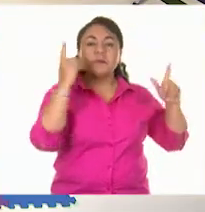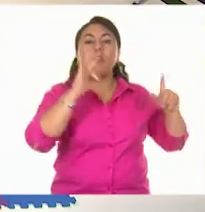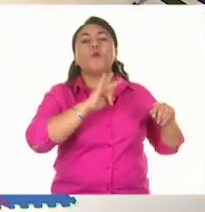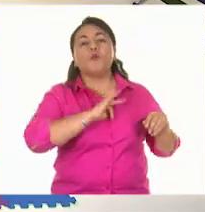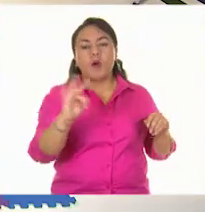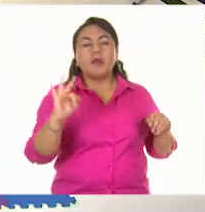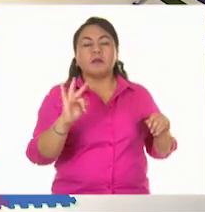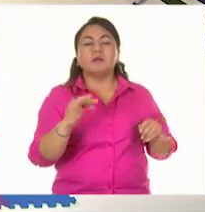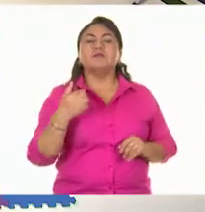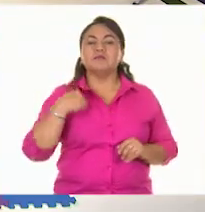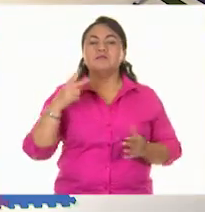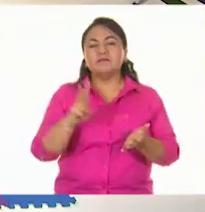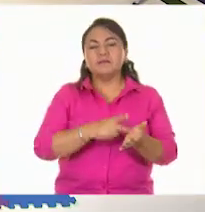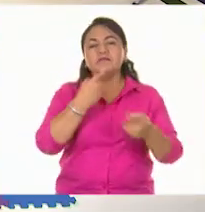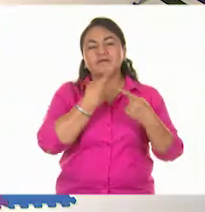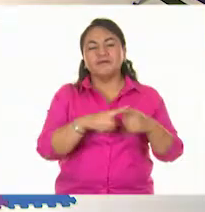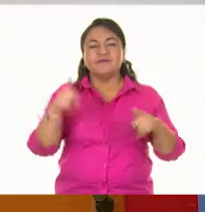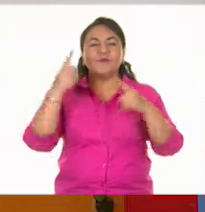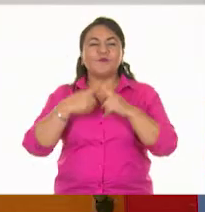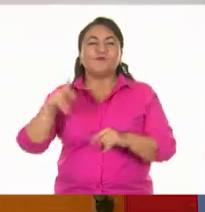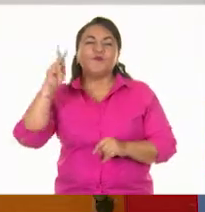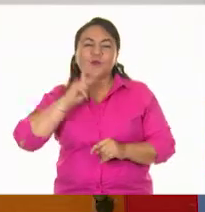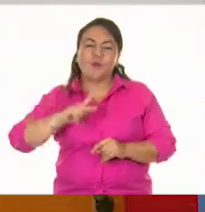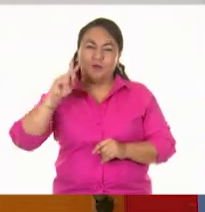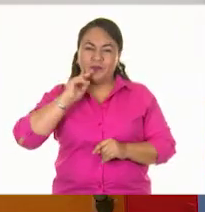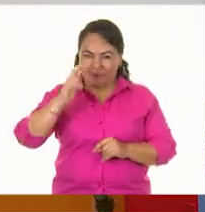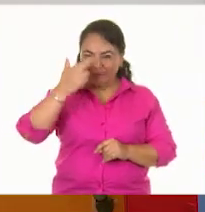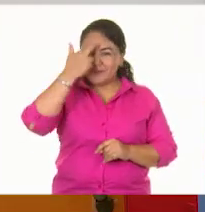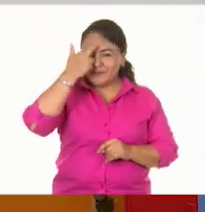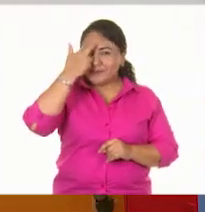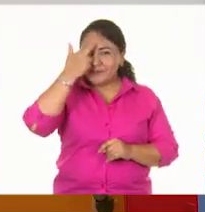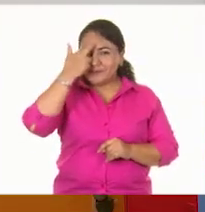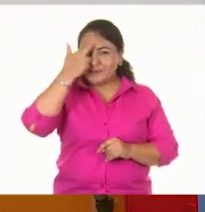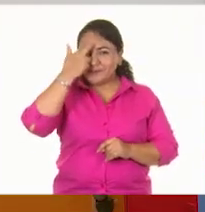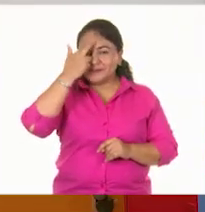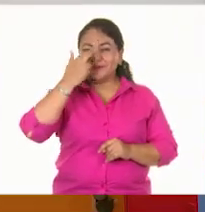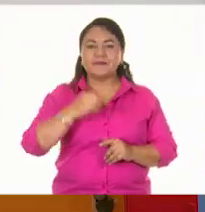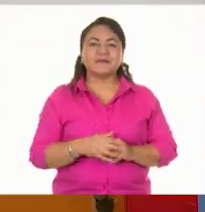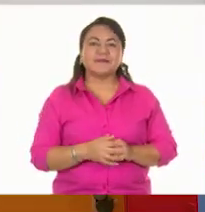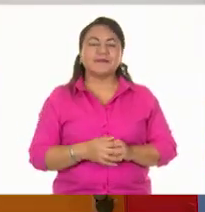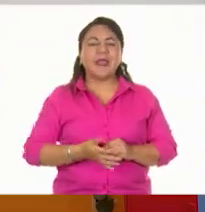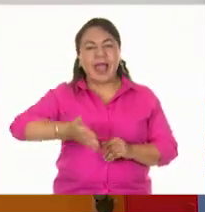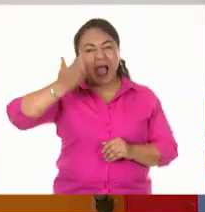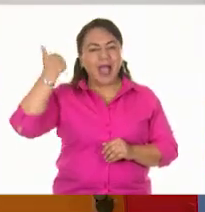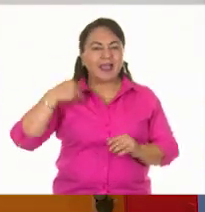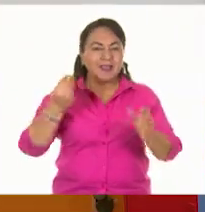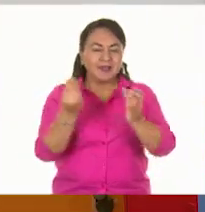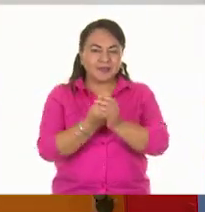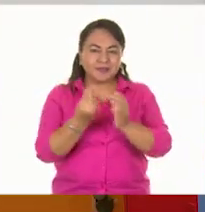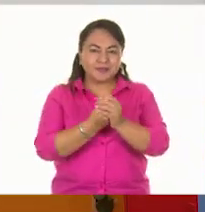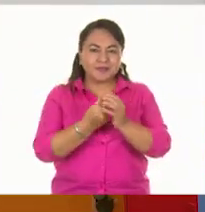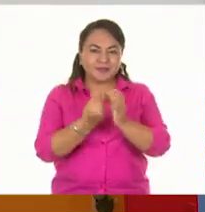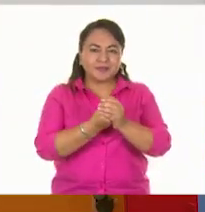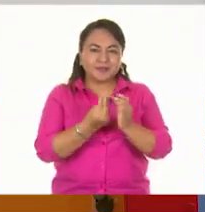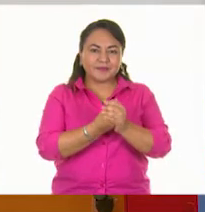hemos estado haciendo diferentes experimentos. ¿Se acuerdan ustedes que en una de las clases